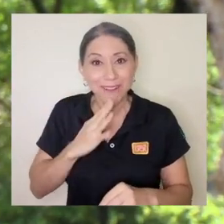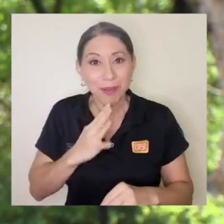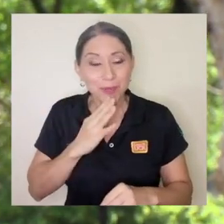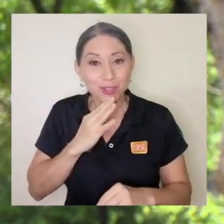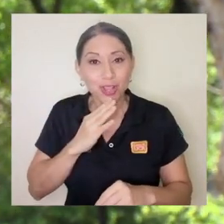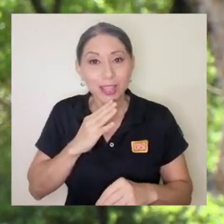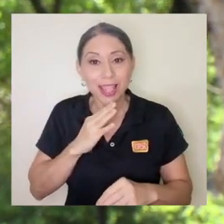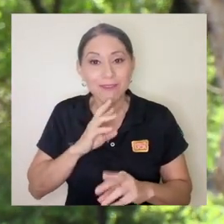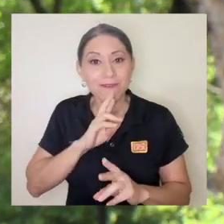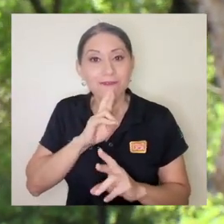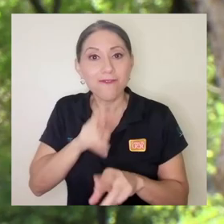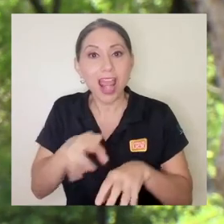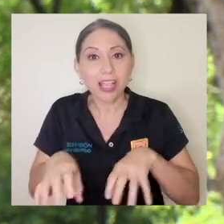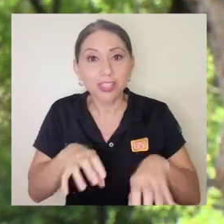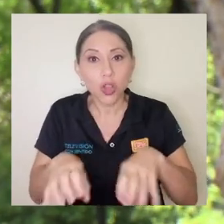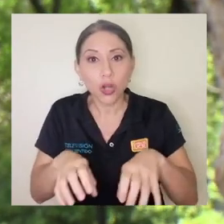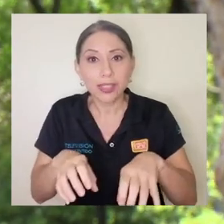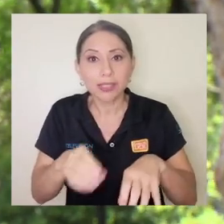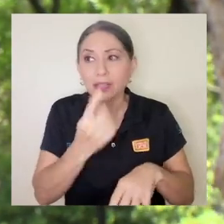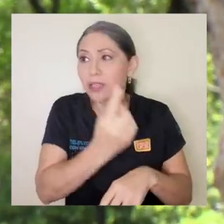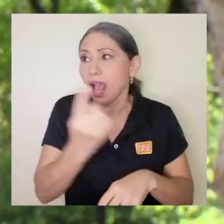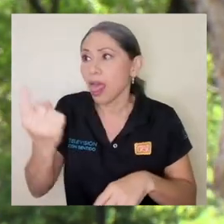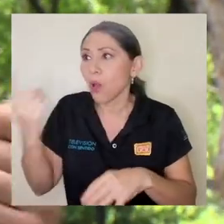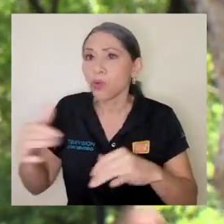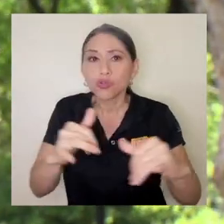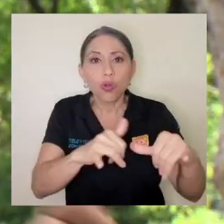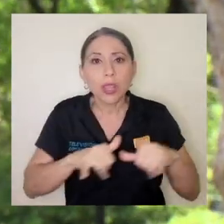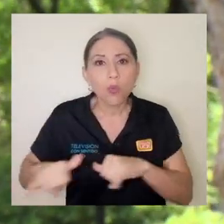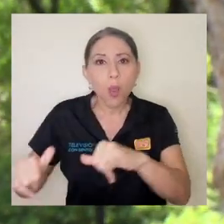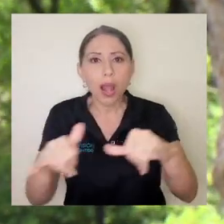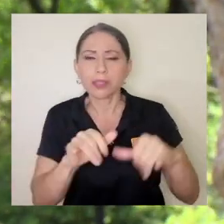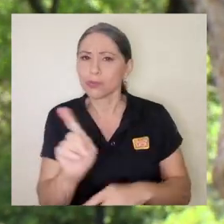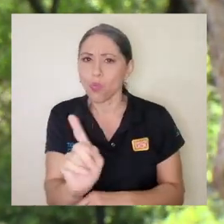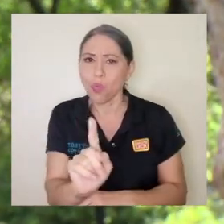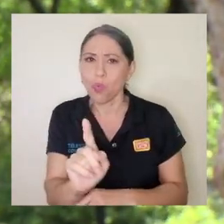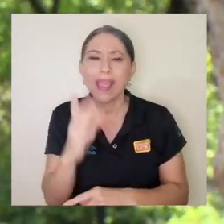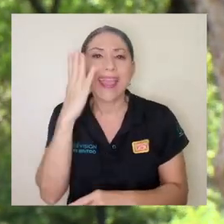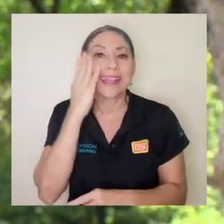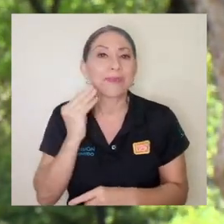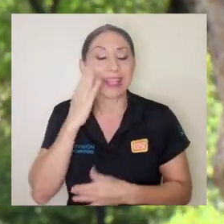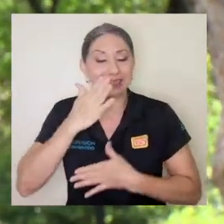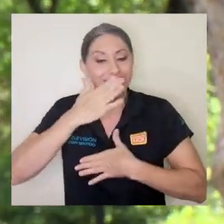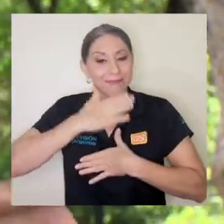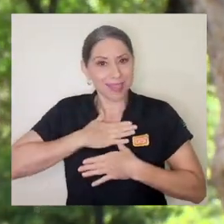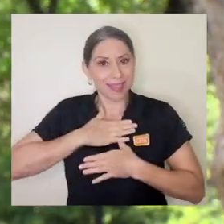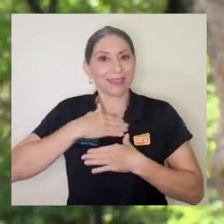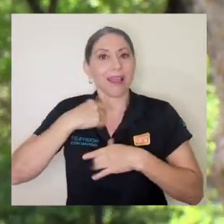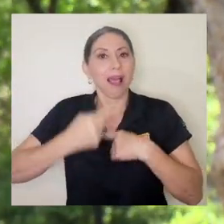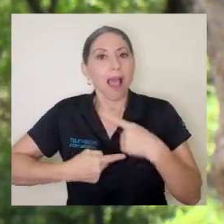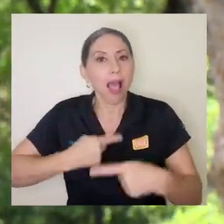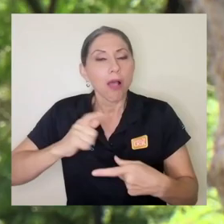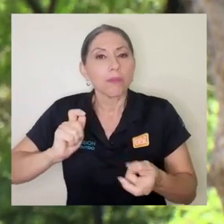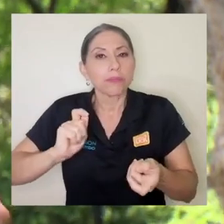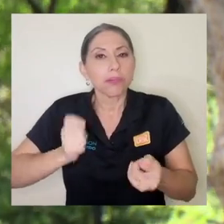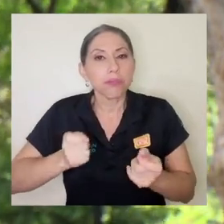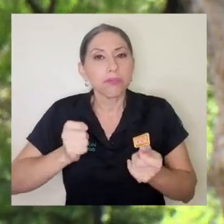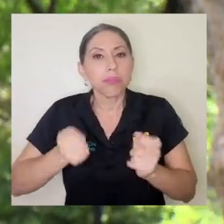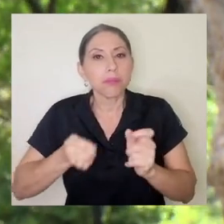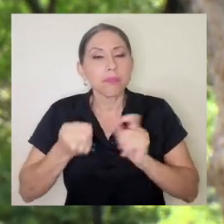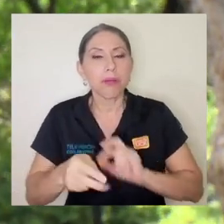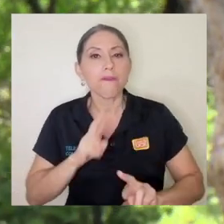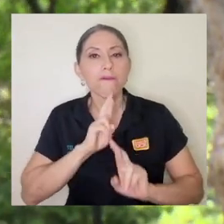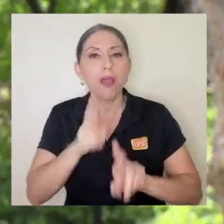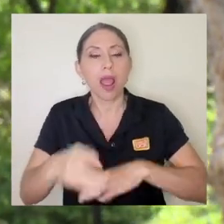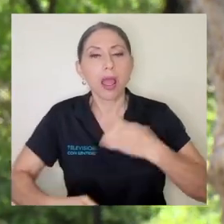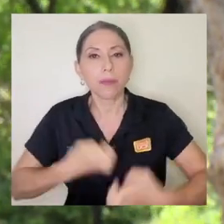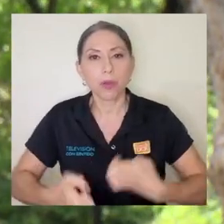la entrevista hablábamos de esas reacciones si son iguales en cada uno de nosotros, pues no, las experiencias van a hacer que yo